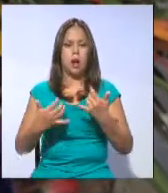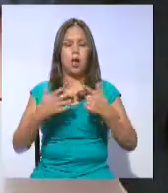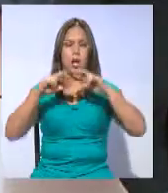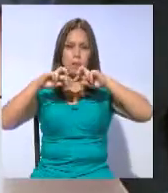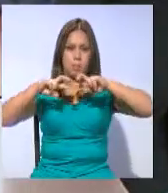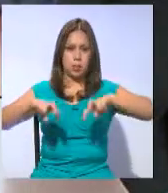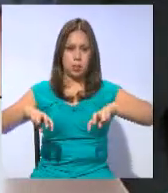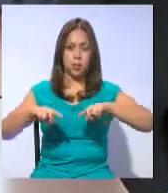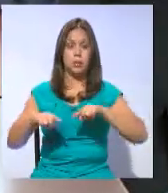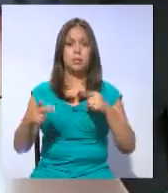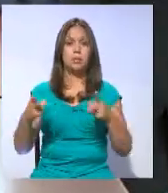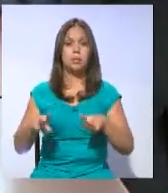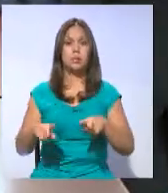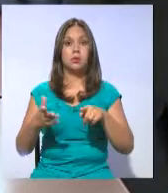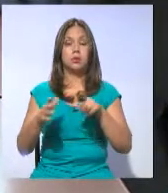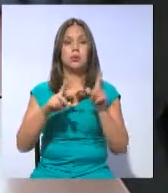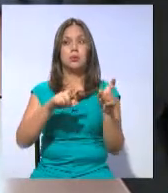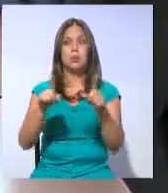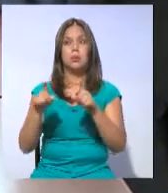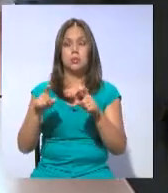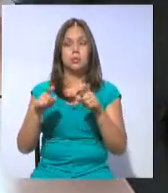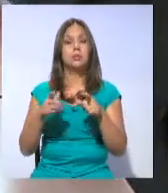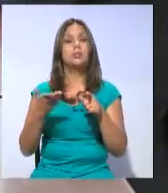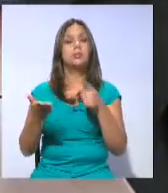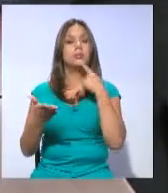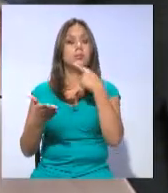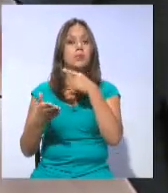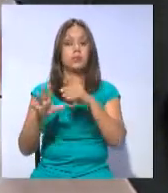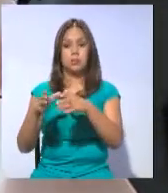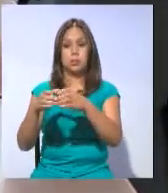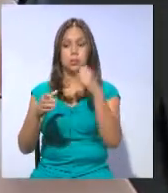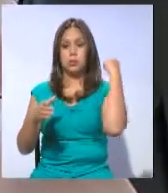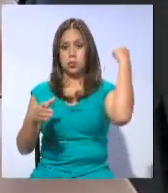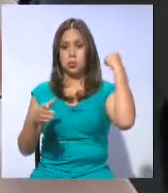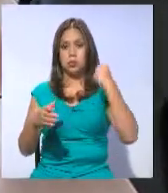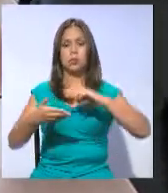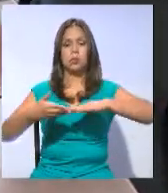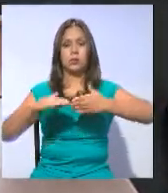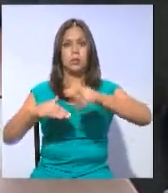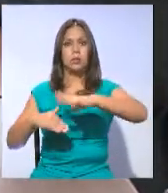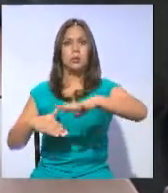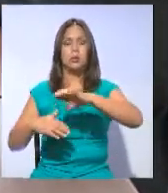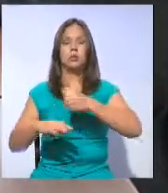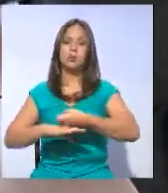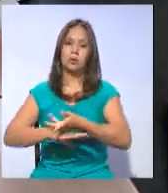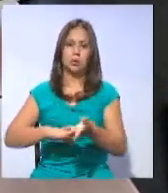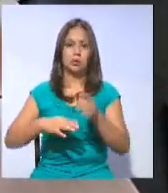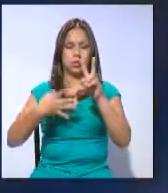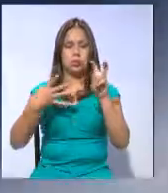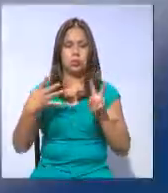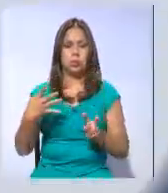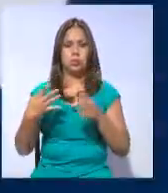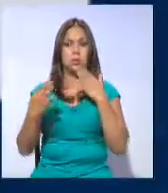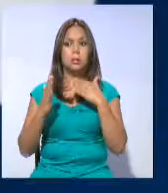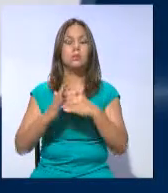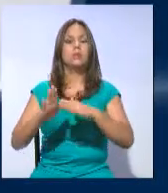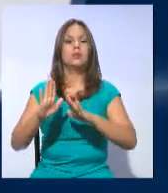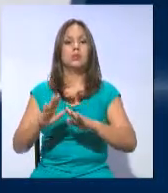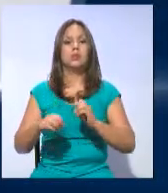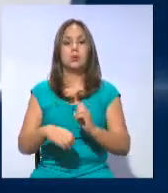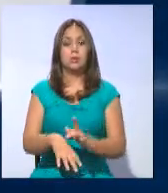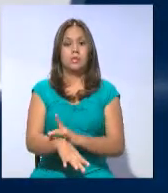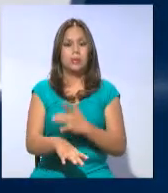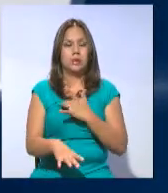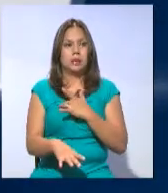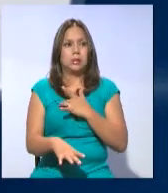investigación. Para la realización de la consulta prelegislativa, la Comisión de Derechos Colectivos recomienda varios temas como afectación de